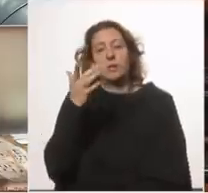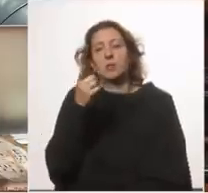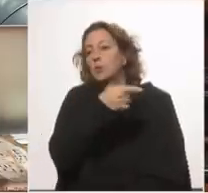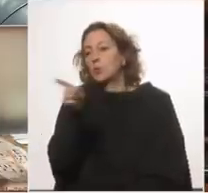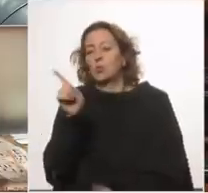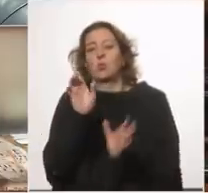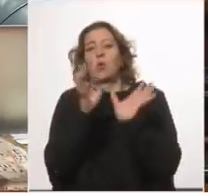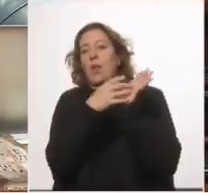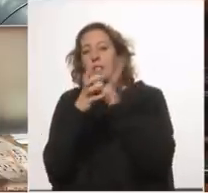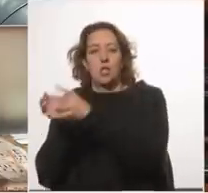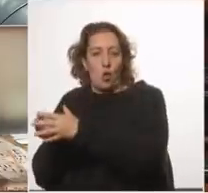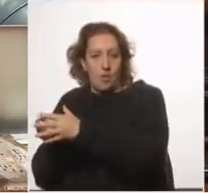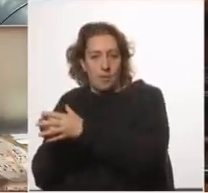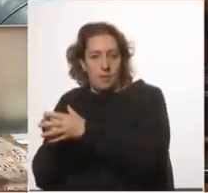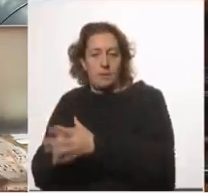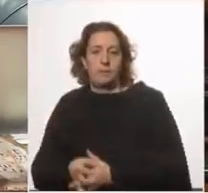organizaciones?